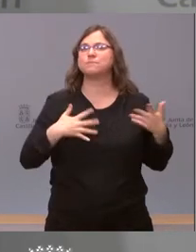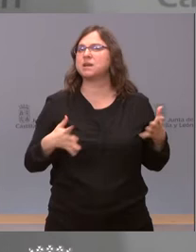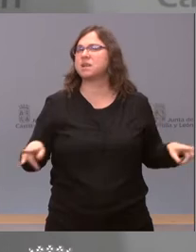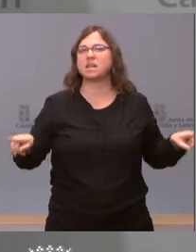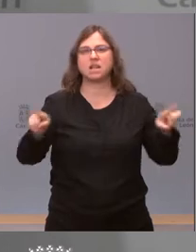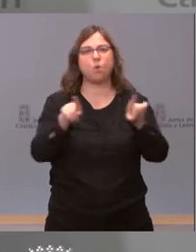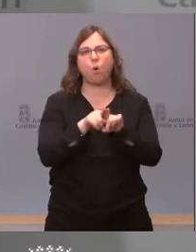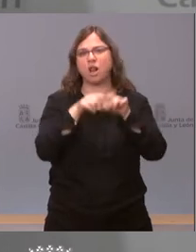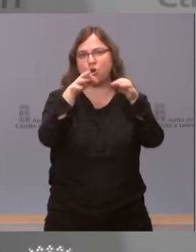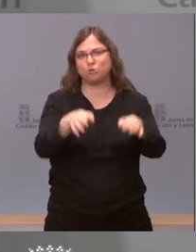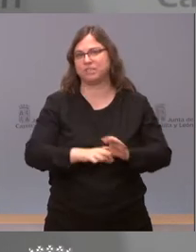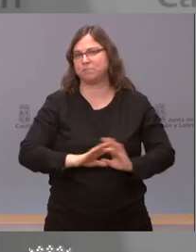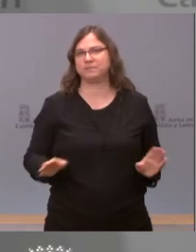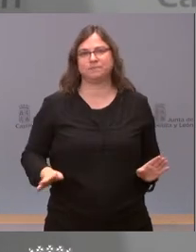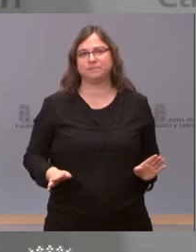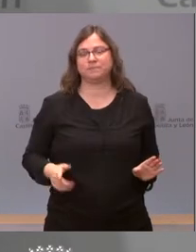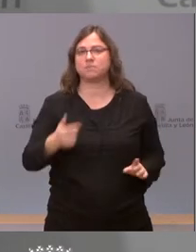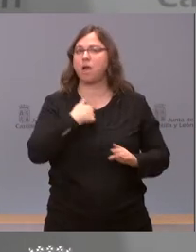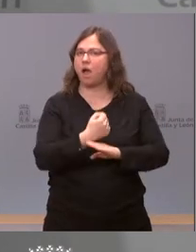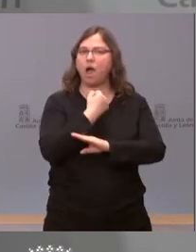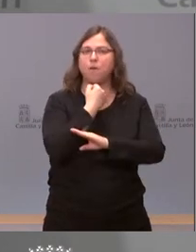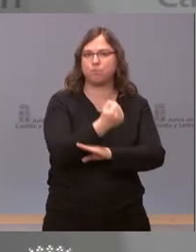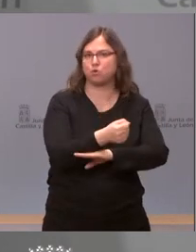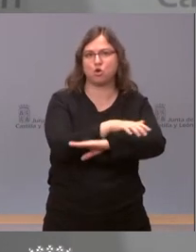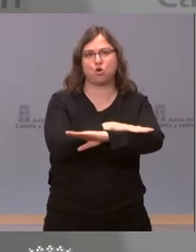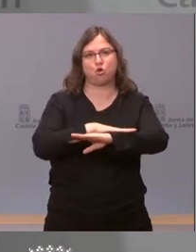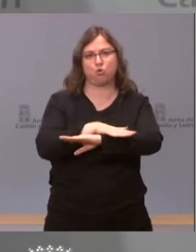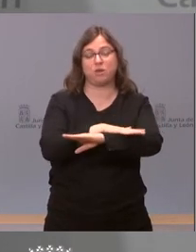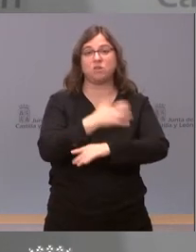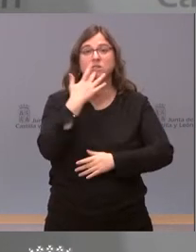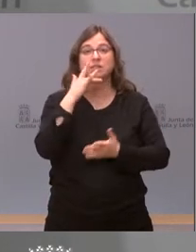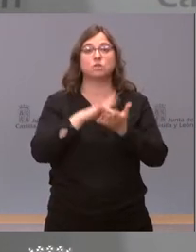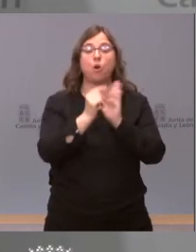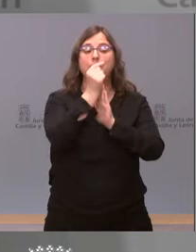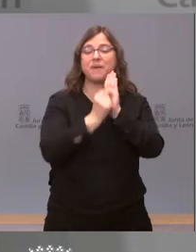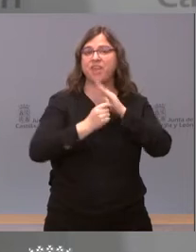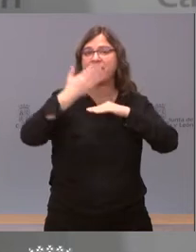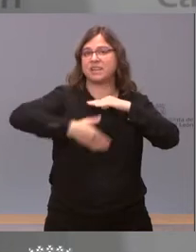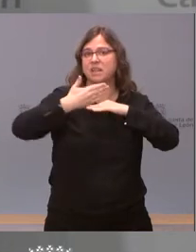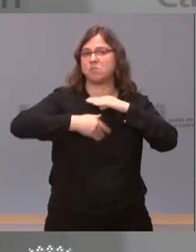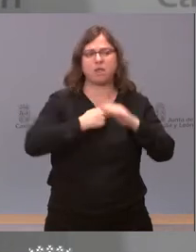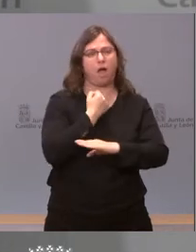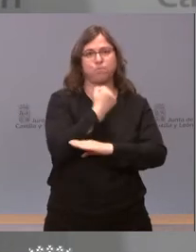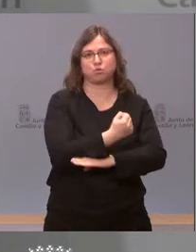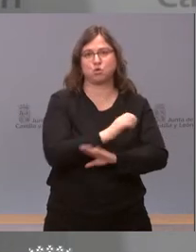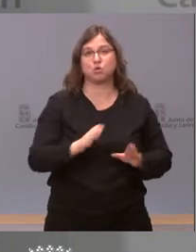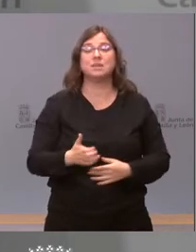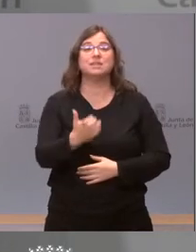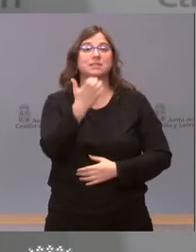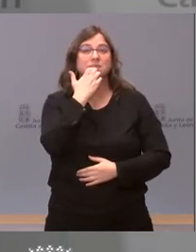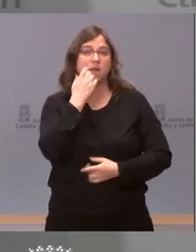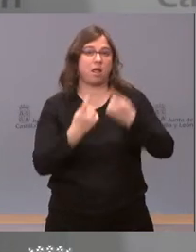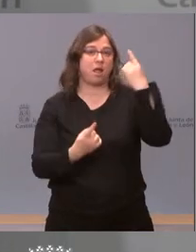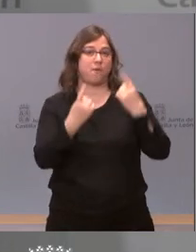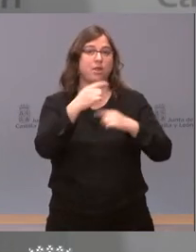la misma que siempre respaldar al gobierno cuando toma medidas restrictivas y si alguna vez que el